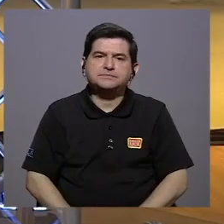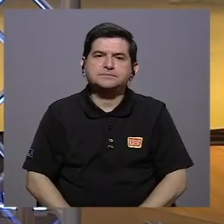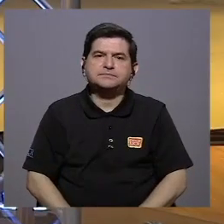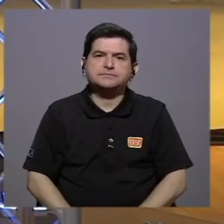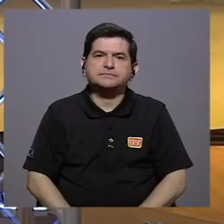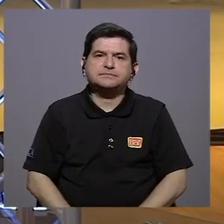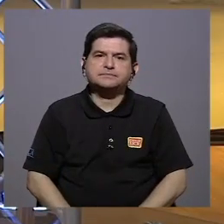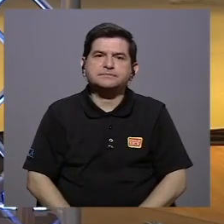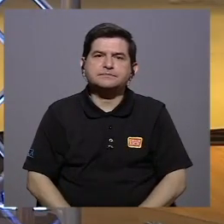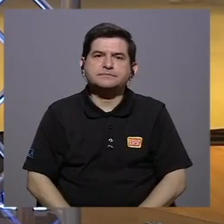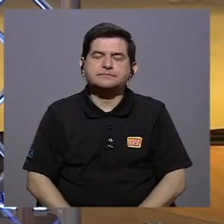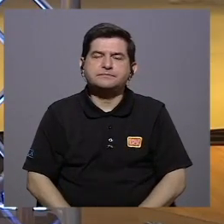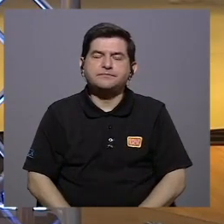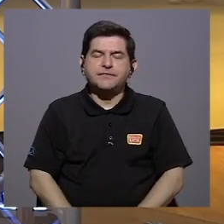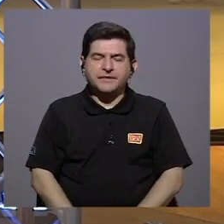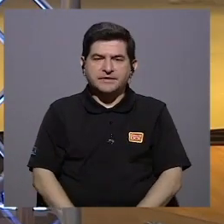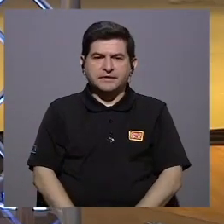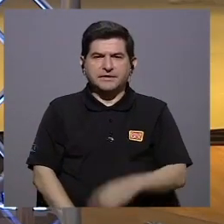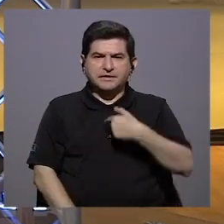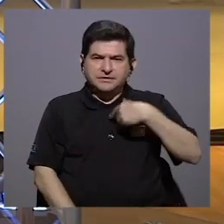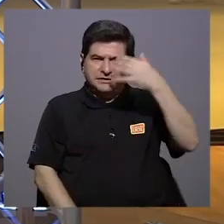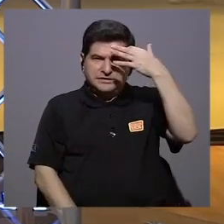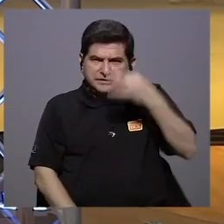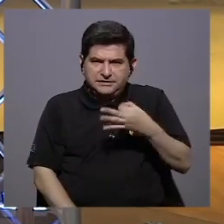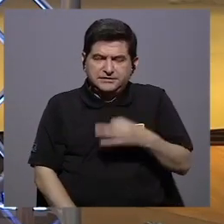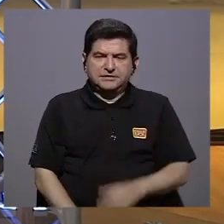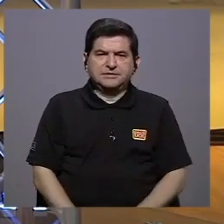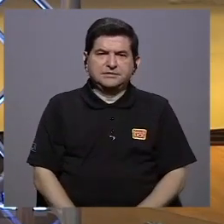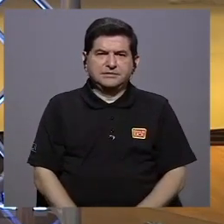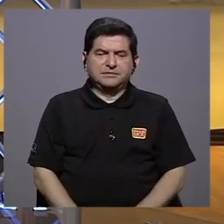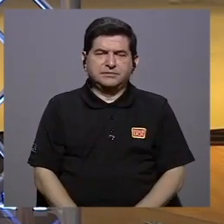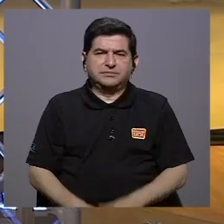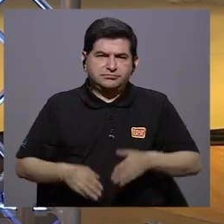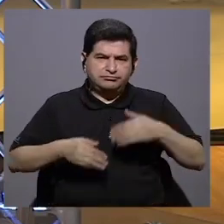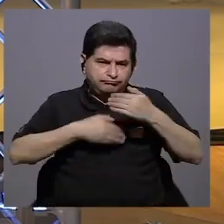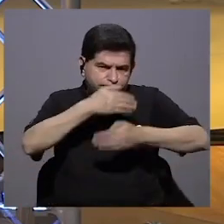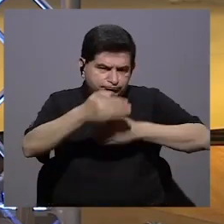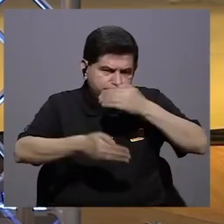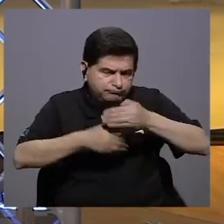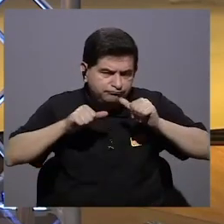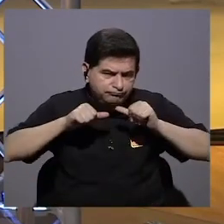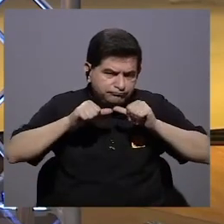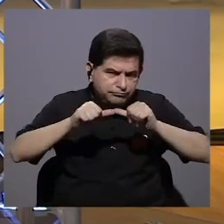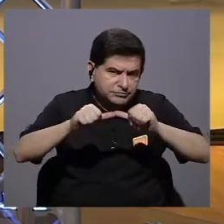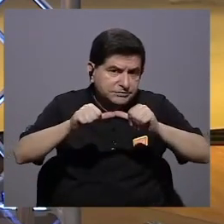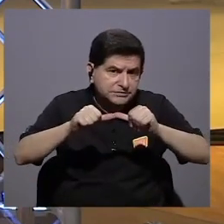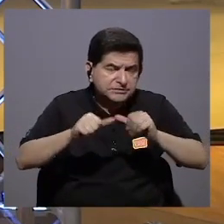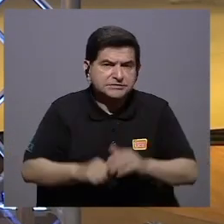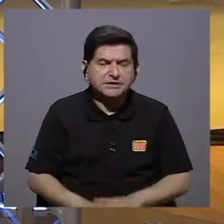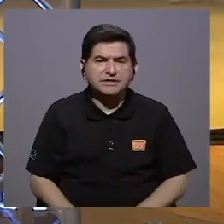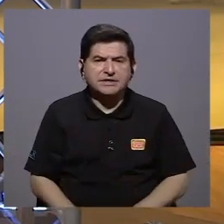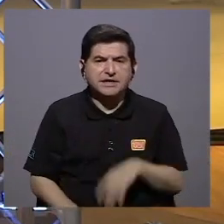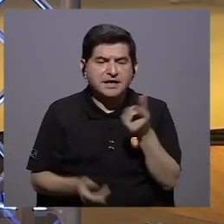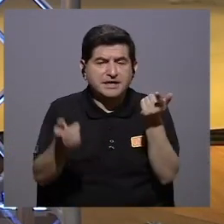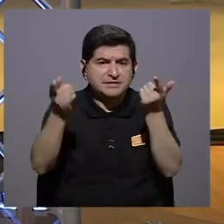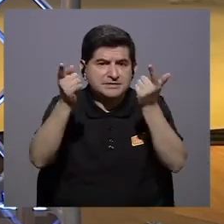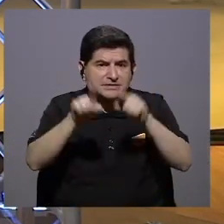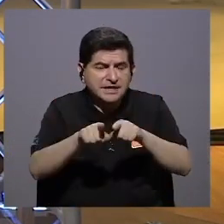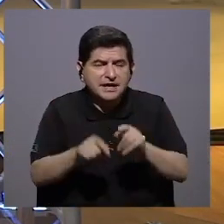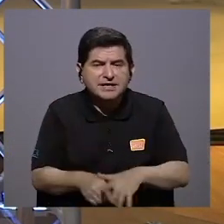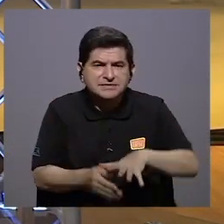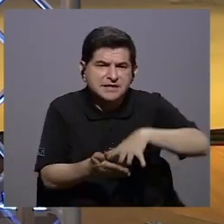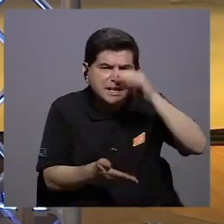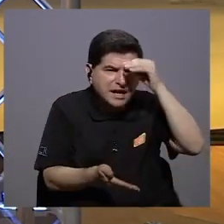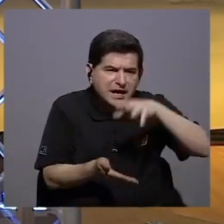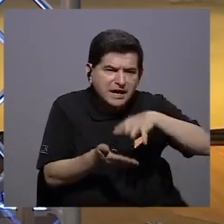claro mira Marlon yo creo que el camino es lo que se llama el blended learning es decir